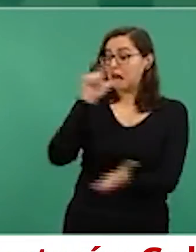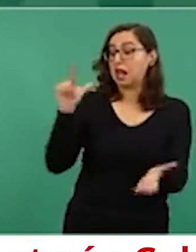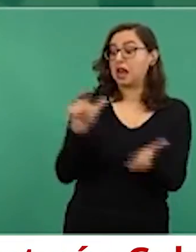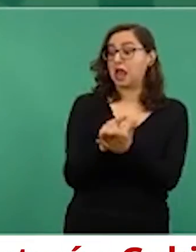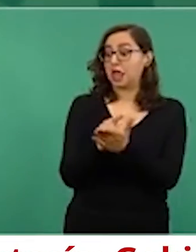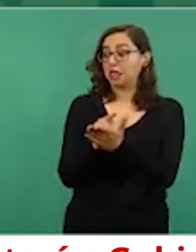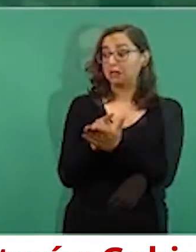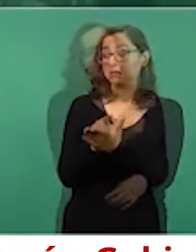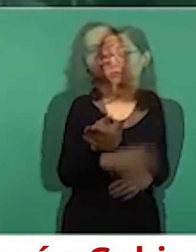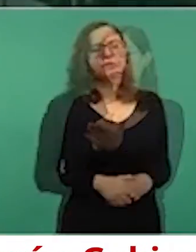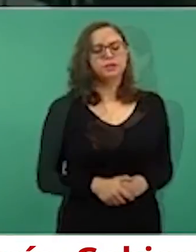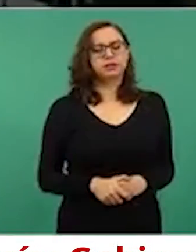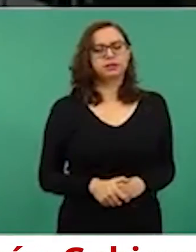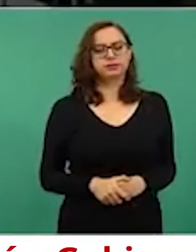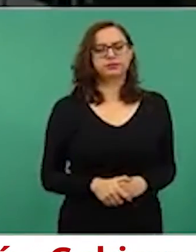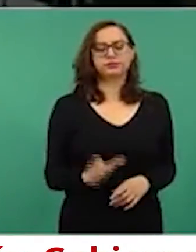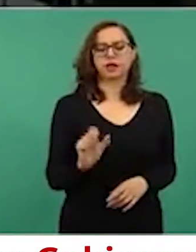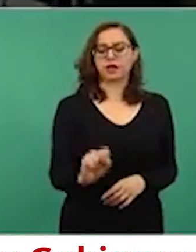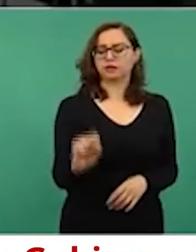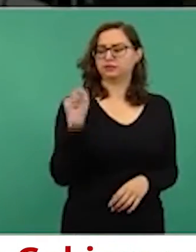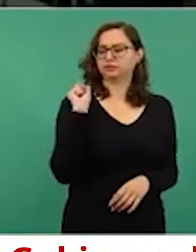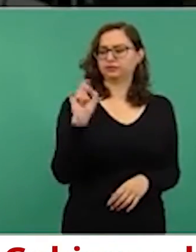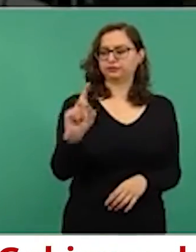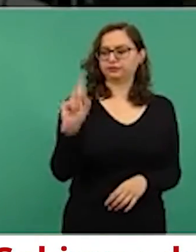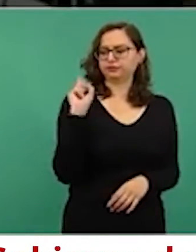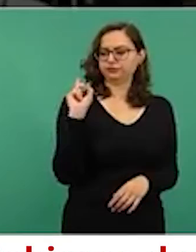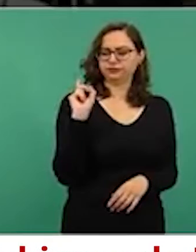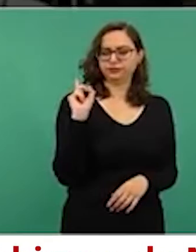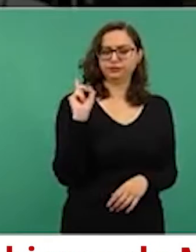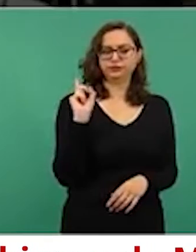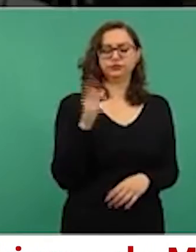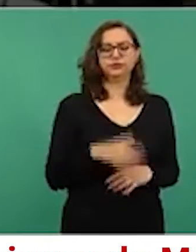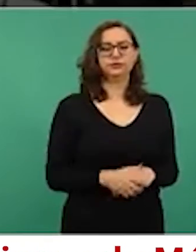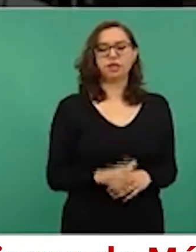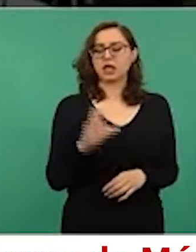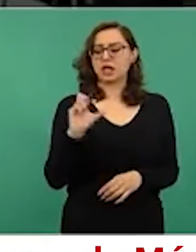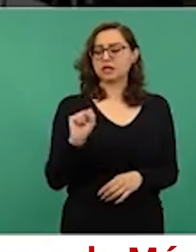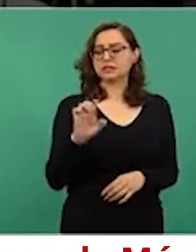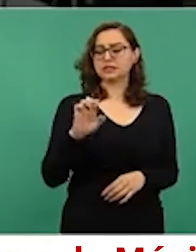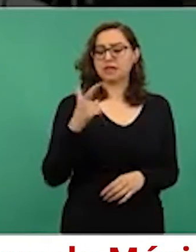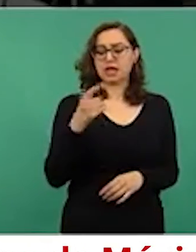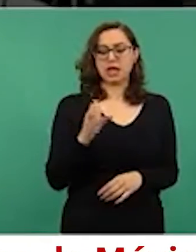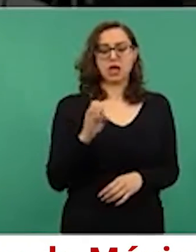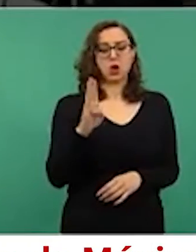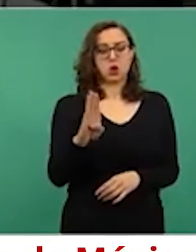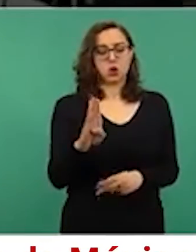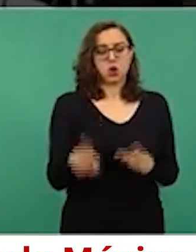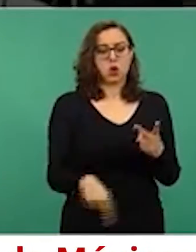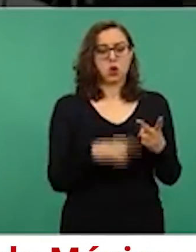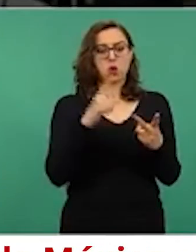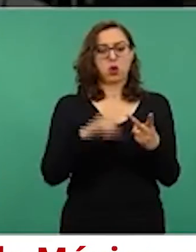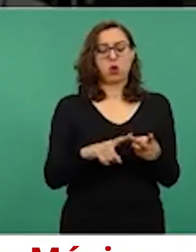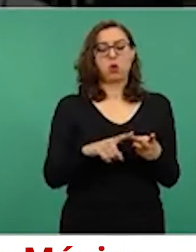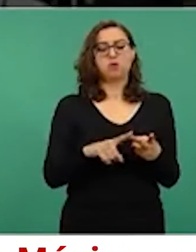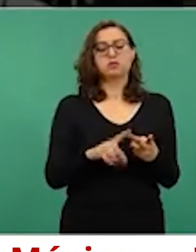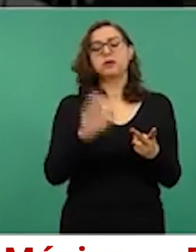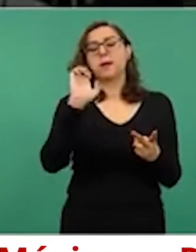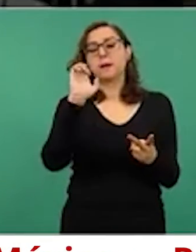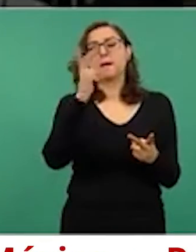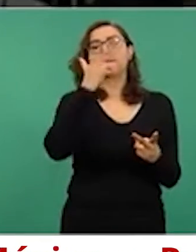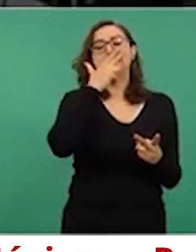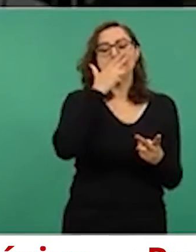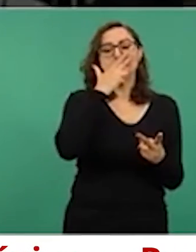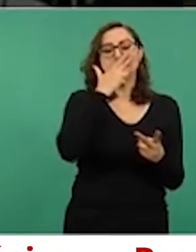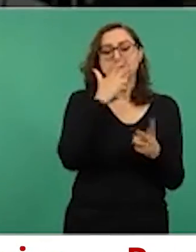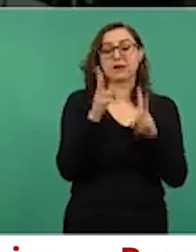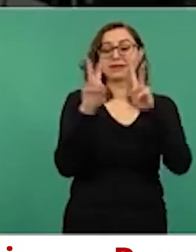la justicia. La semana pasada se firmó un convenio entre la Secretaría de Gobernación y el gobierno del Estado de Chihuahua sobre la guerra del agua